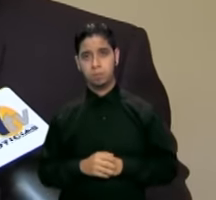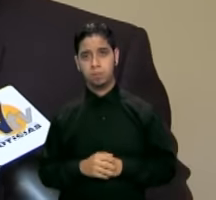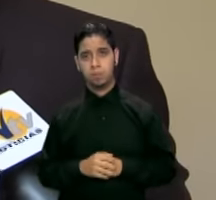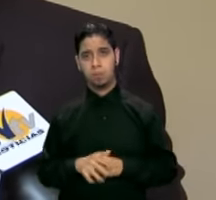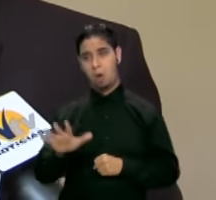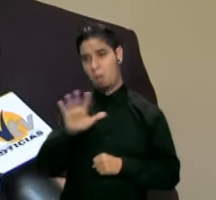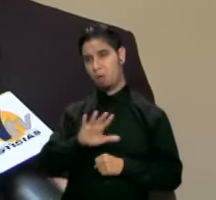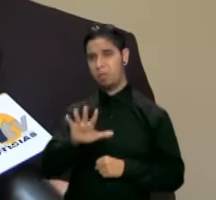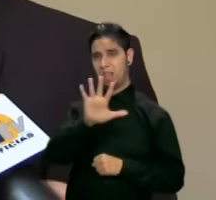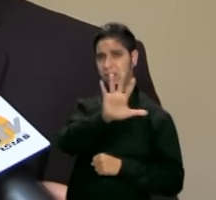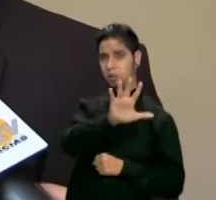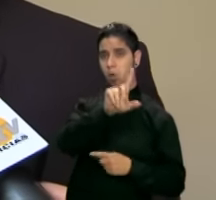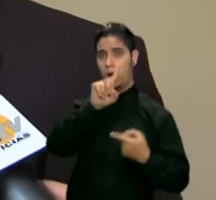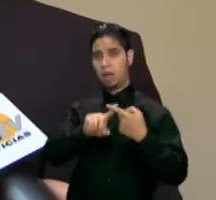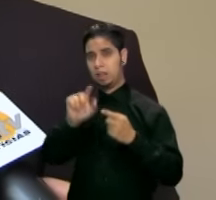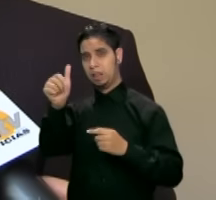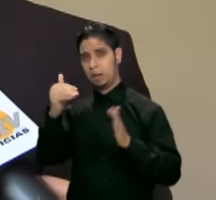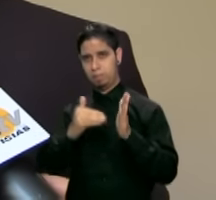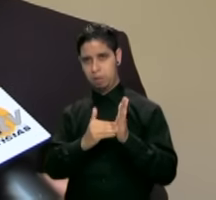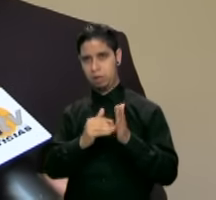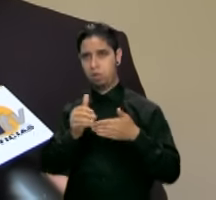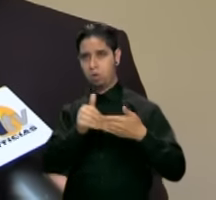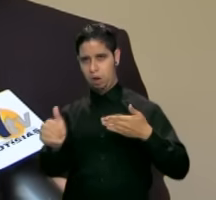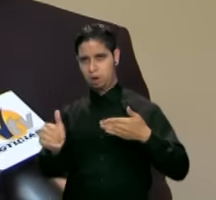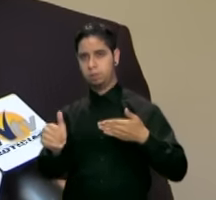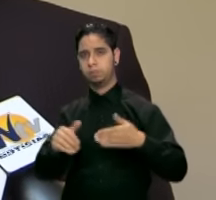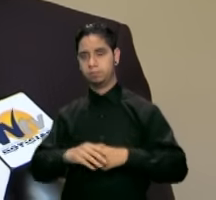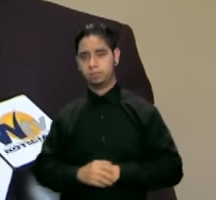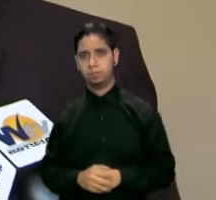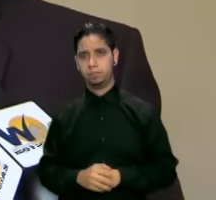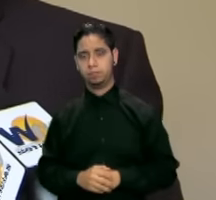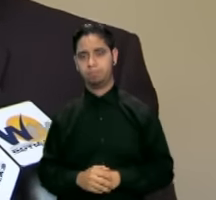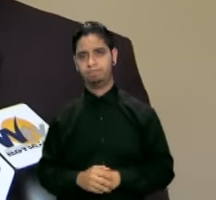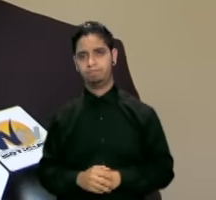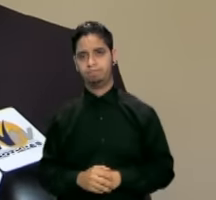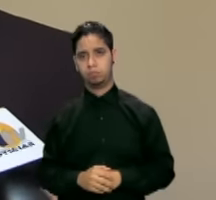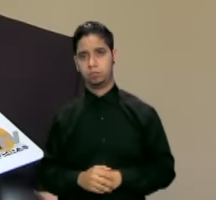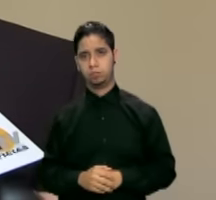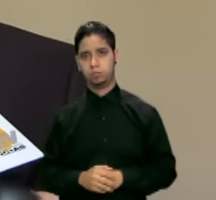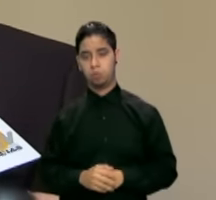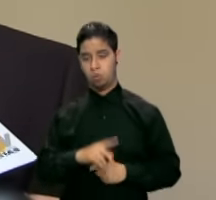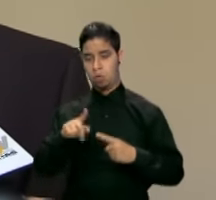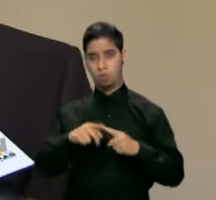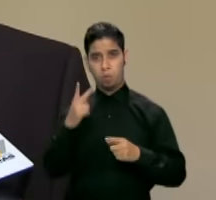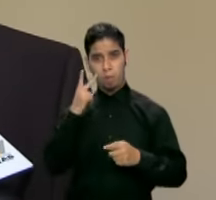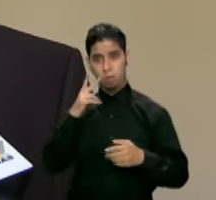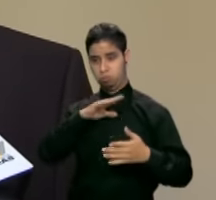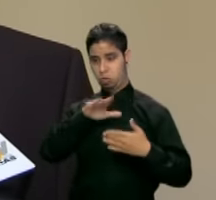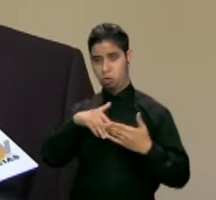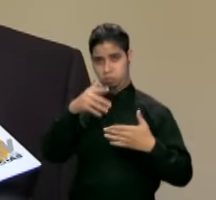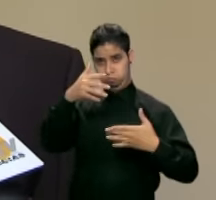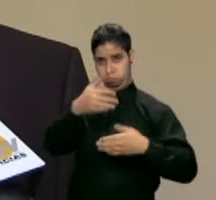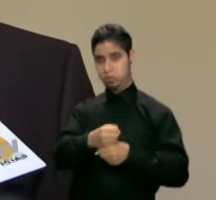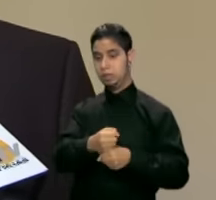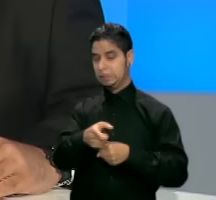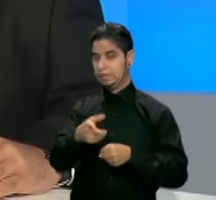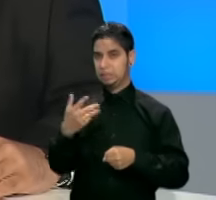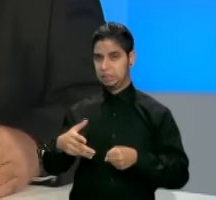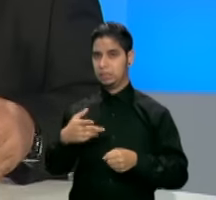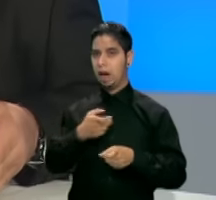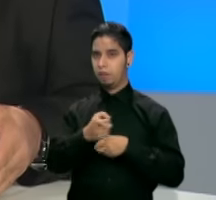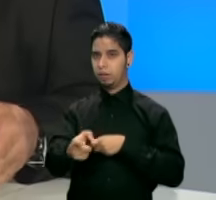5 a 10 mil dólares por industrial en una base semanal. Cuando llevamos eso a números totales, pues es un número significativo.